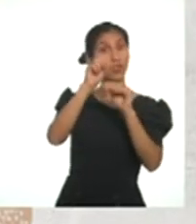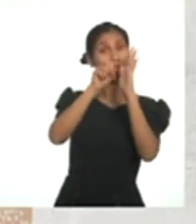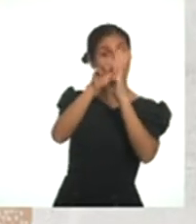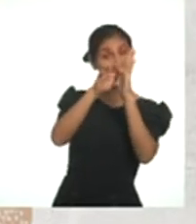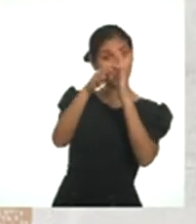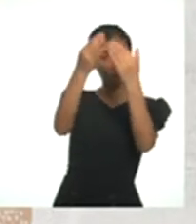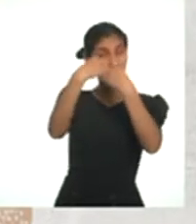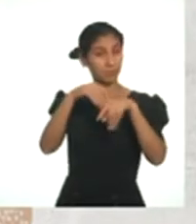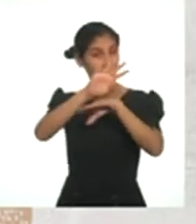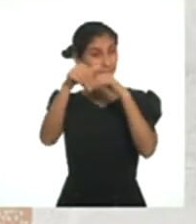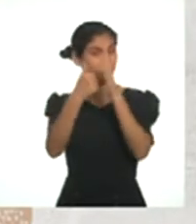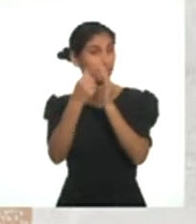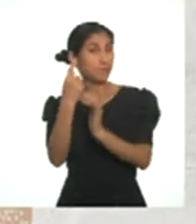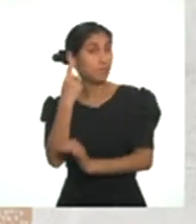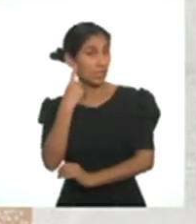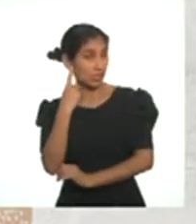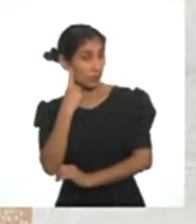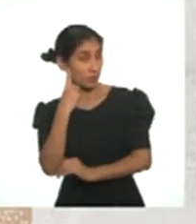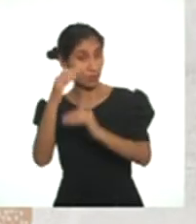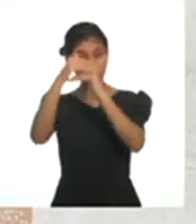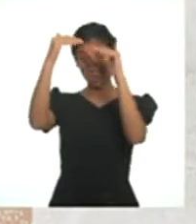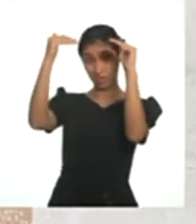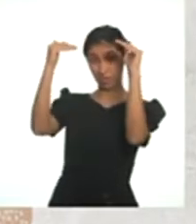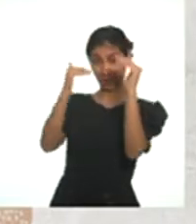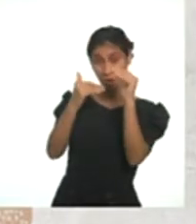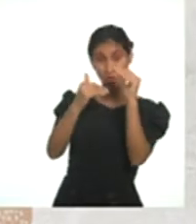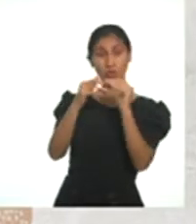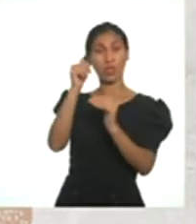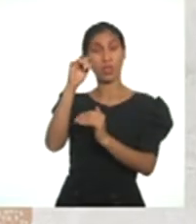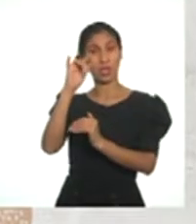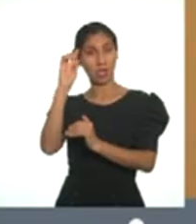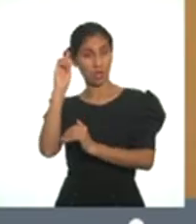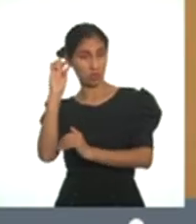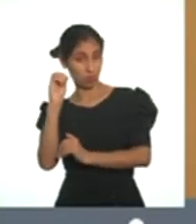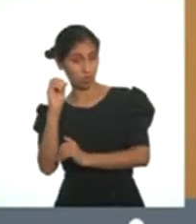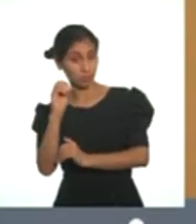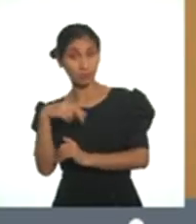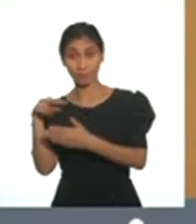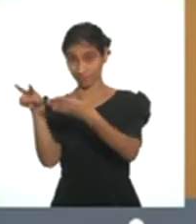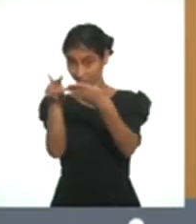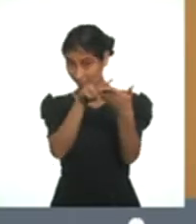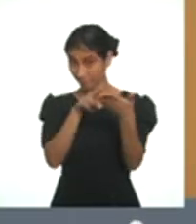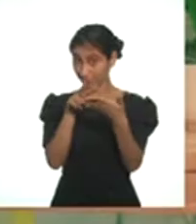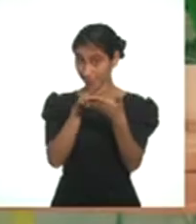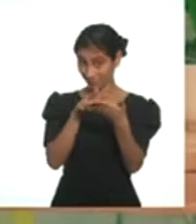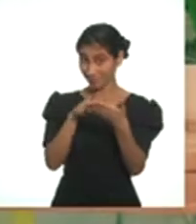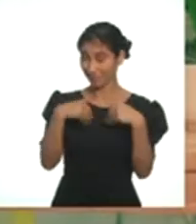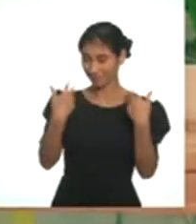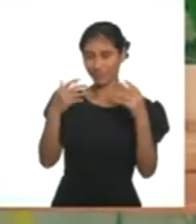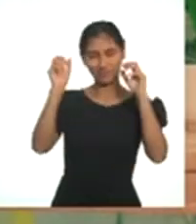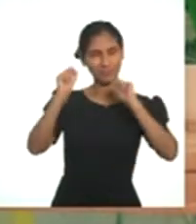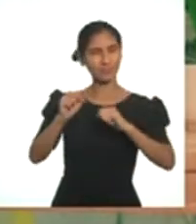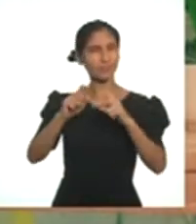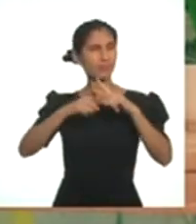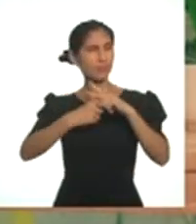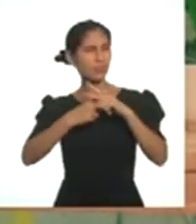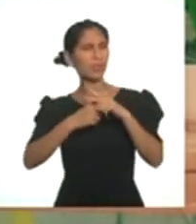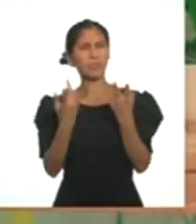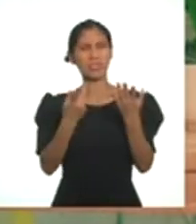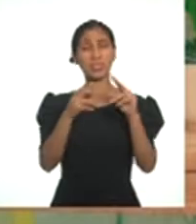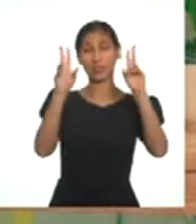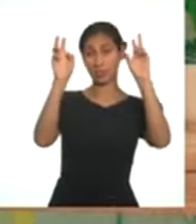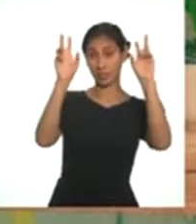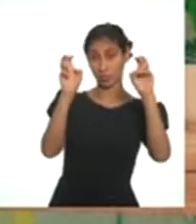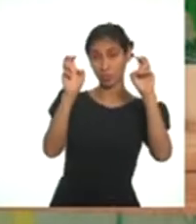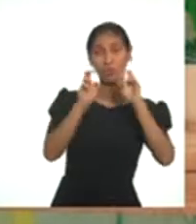y todo lo que se escucha va debajo de la columna de audio. ¿Me ayudan a leer? Claro. Voy a comenzar por la